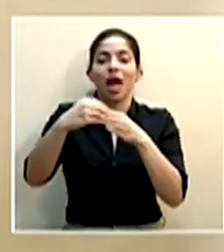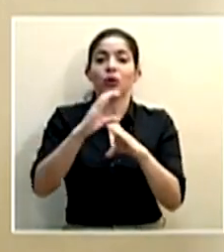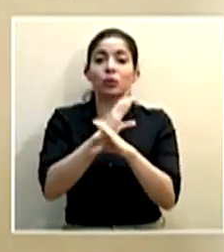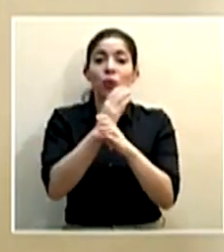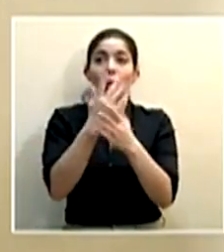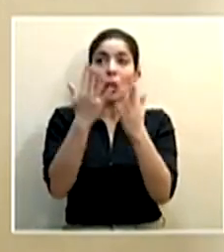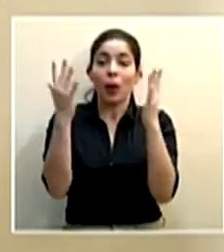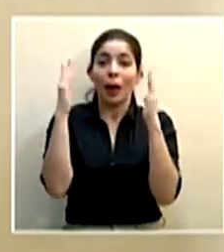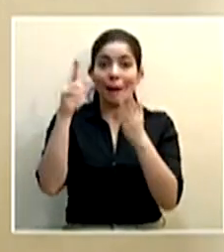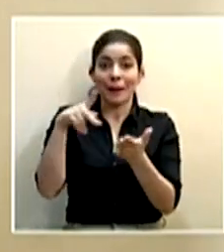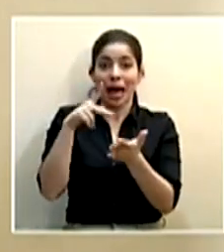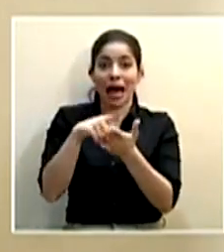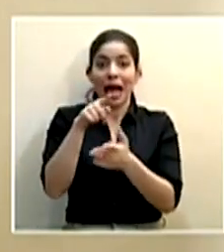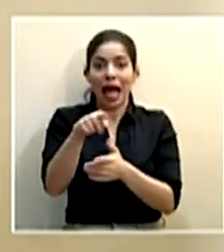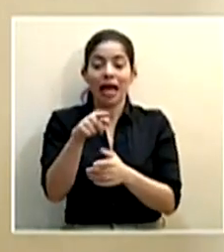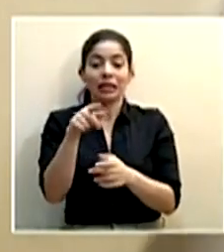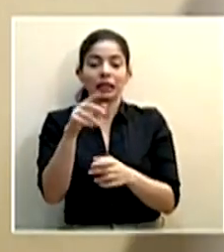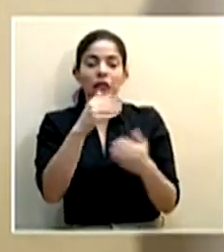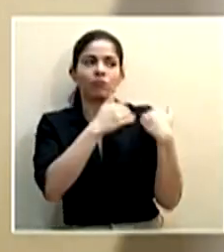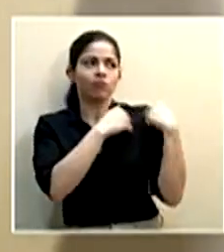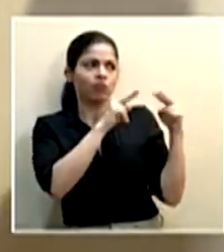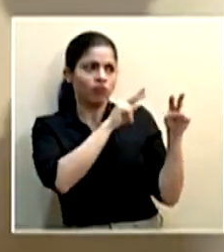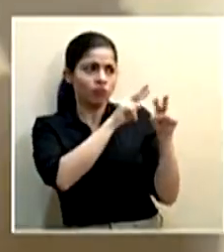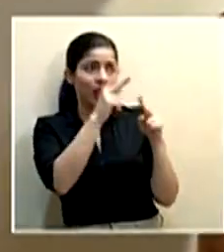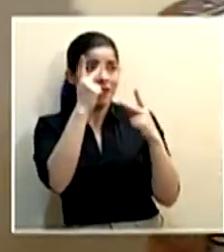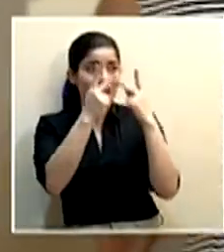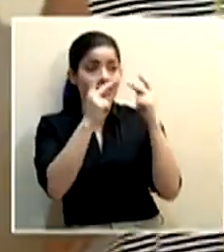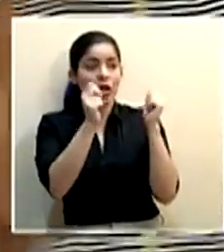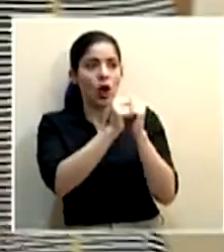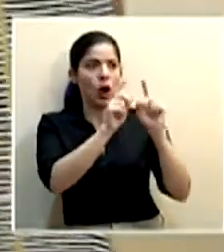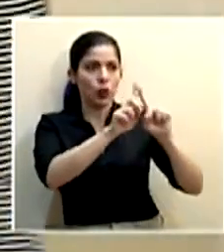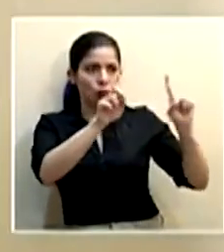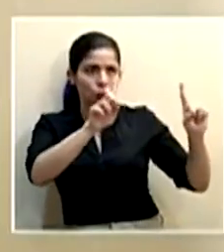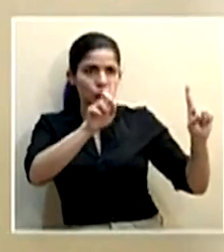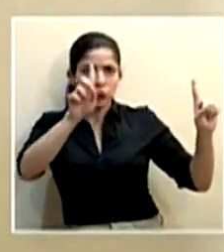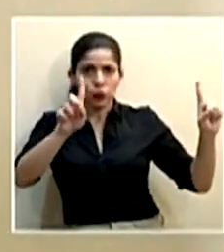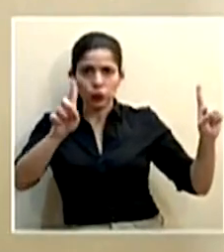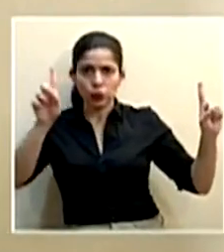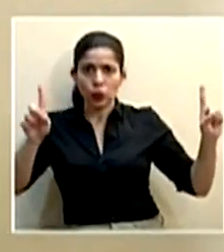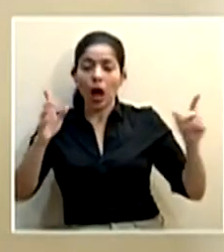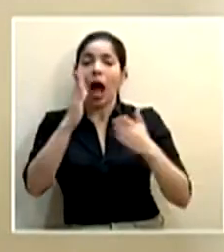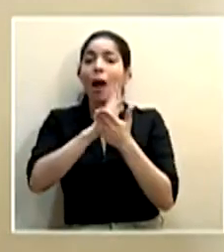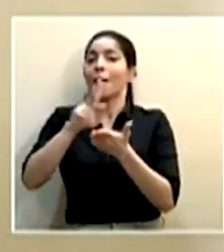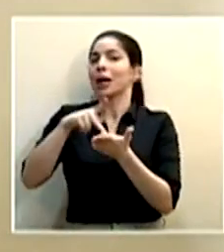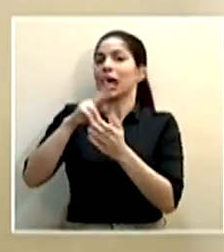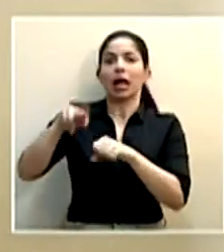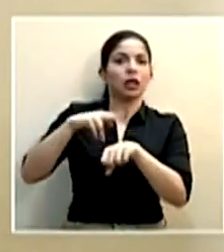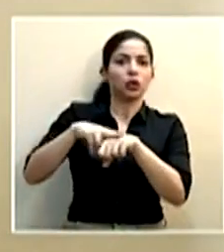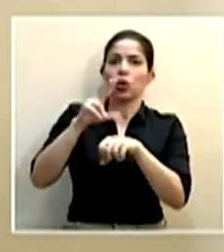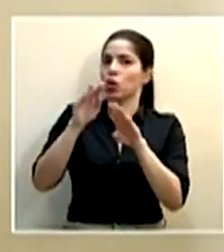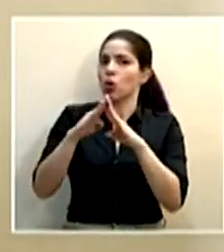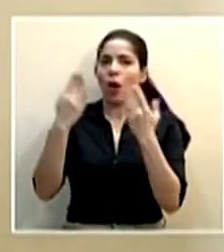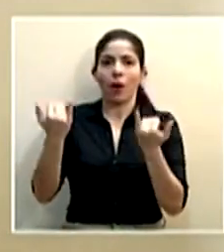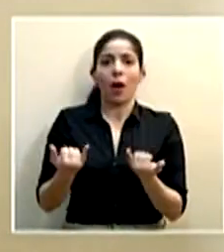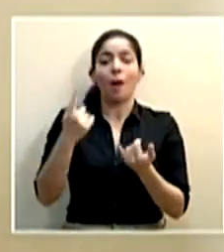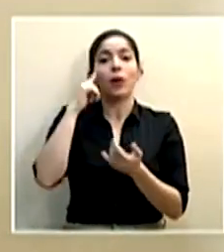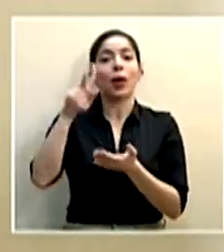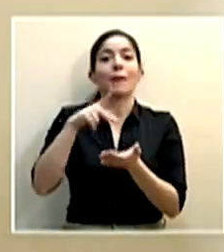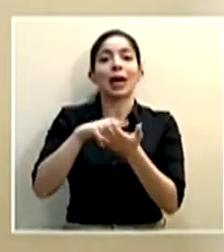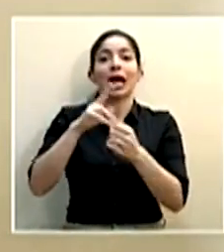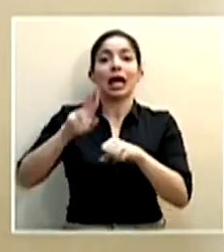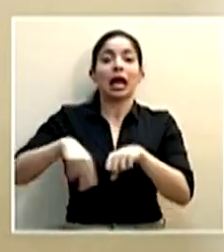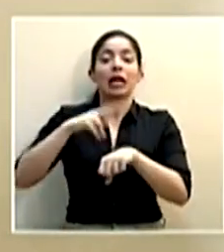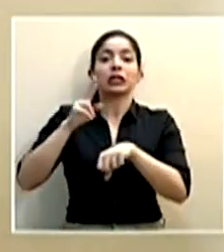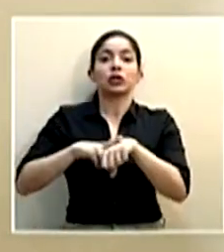haya el distanciamiento apropiado durante la visitación. Hay algunos parques nacionales que no abrimos en esta primera etapa, porque el parque nacional